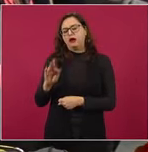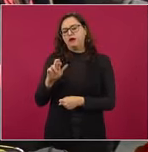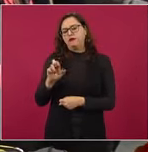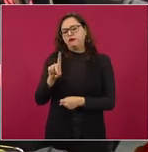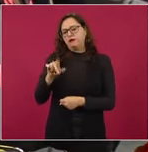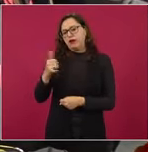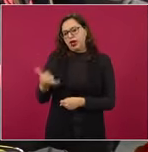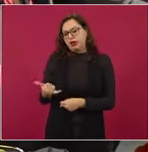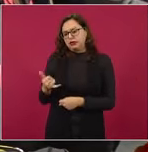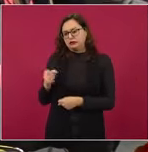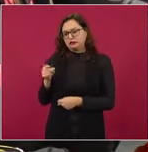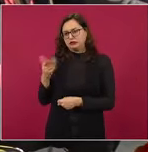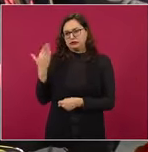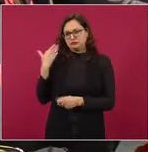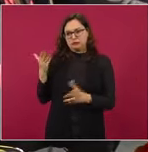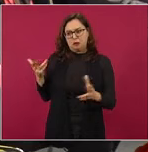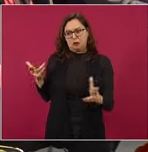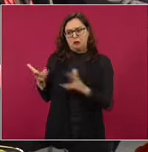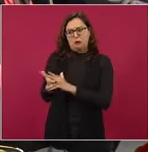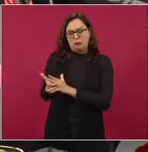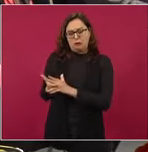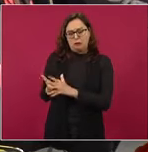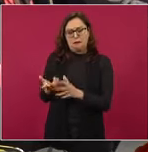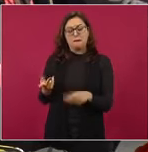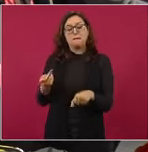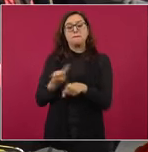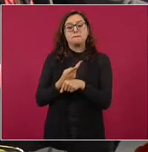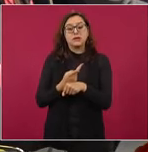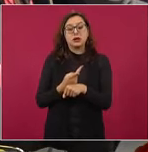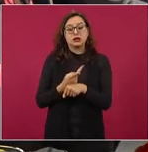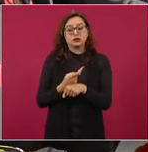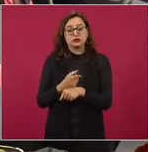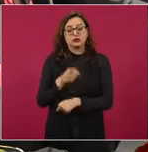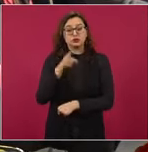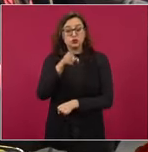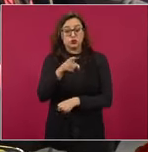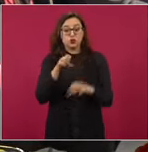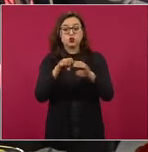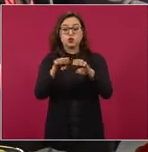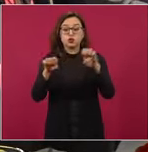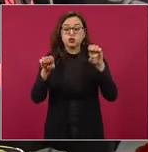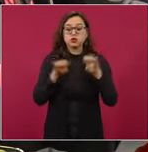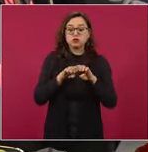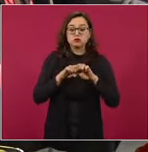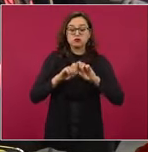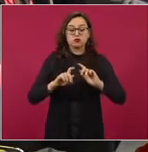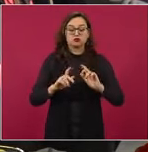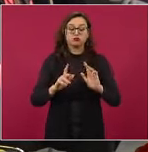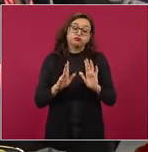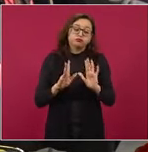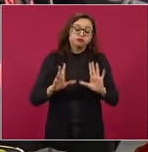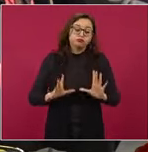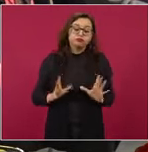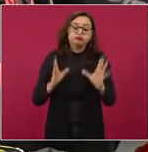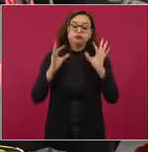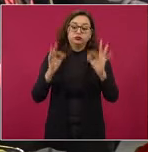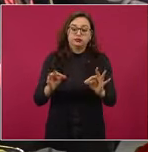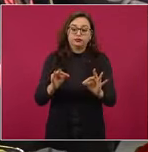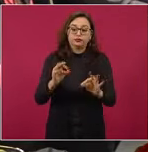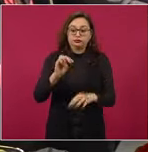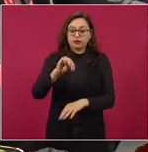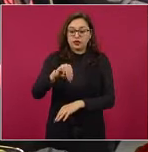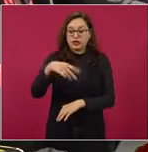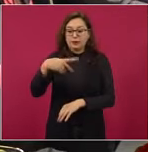su gabinete tuvo el tino de nombrar una fiscalía especial para el caso